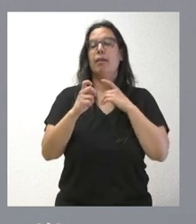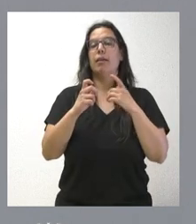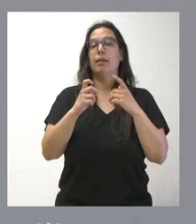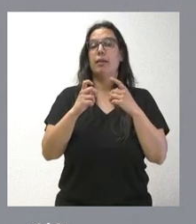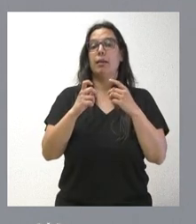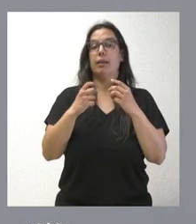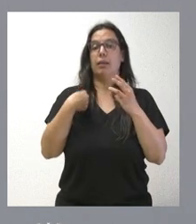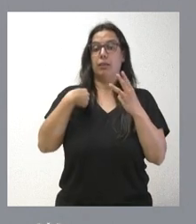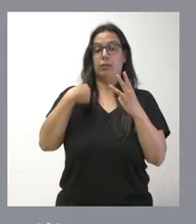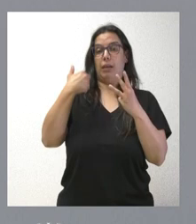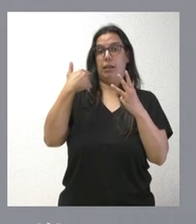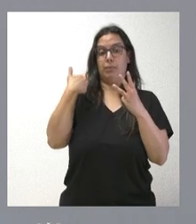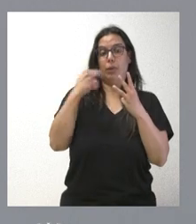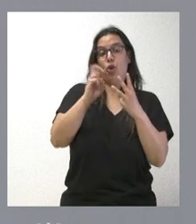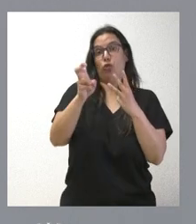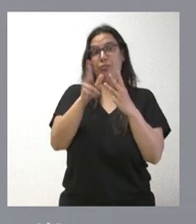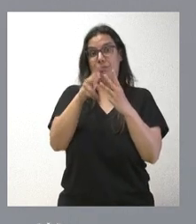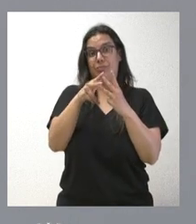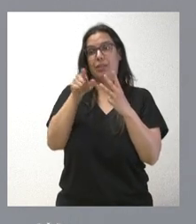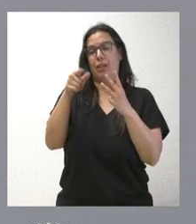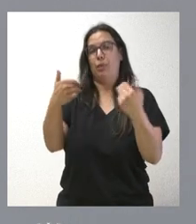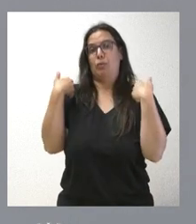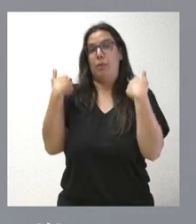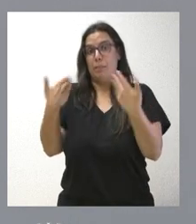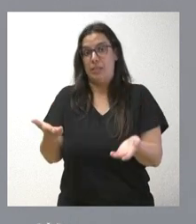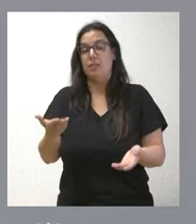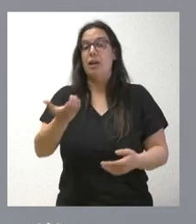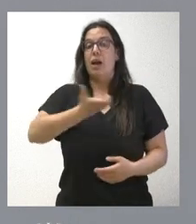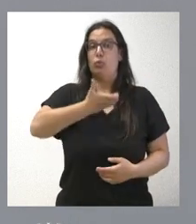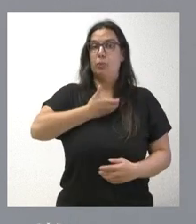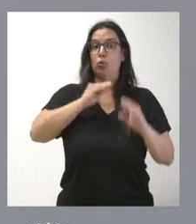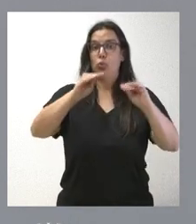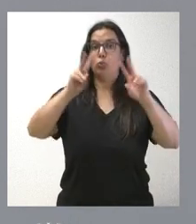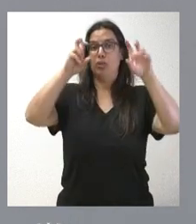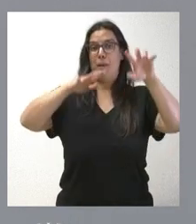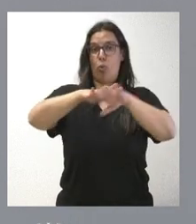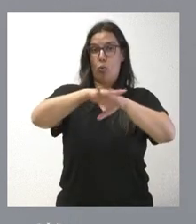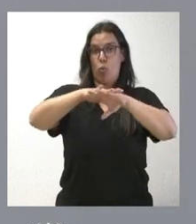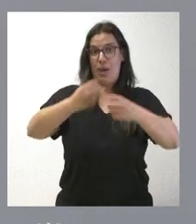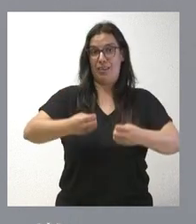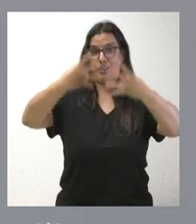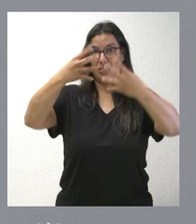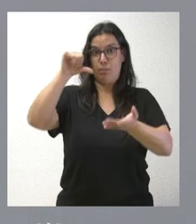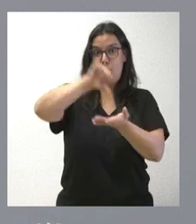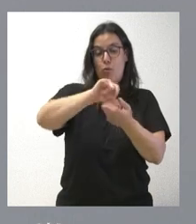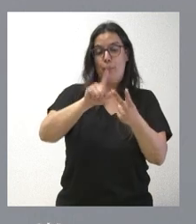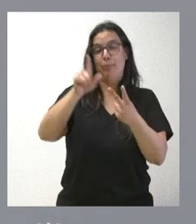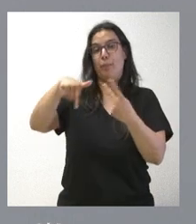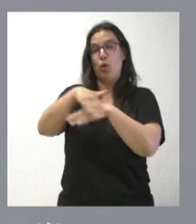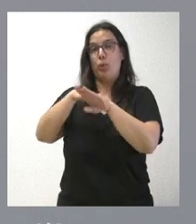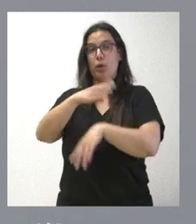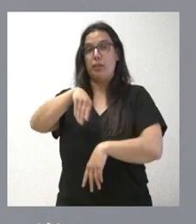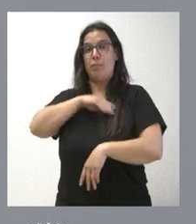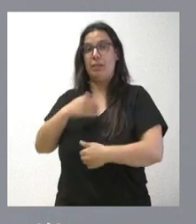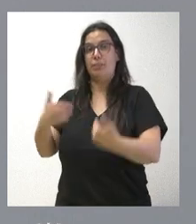quizá tengan algo más de competencias que las que tengamos nosotros. El Ayuntamiento que tiene competencias en materia urbanística y el Gobierno de España que tiene competencias en todo